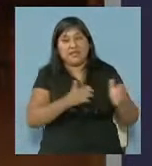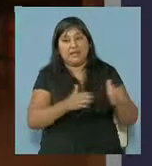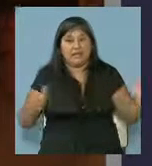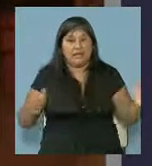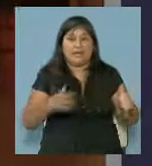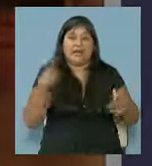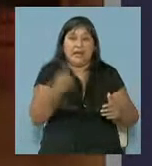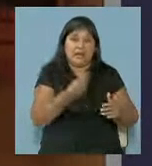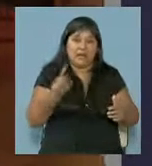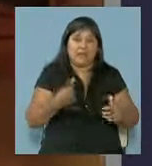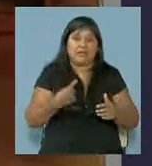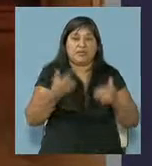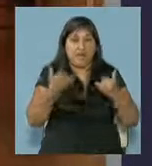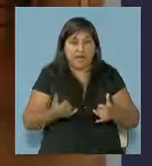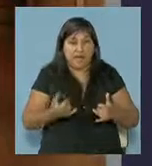prevé la normativa.